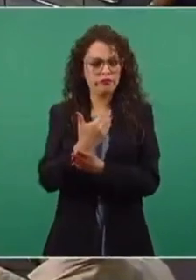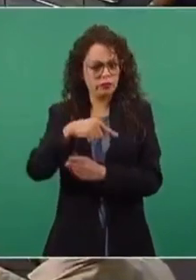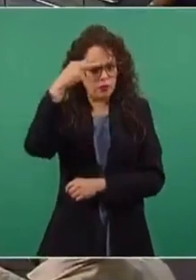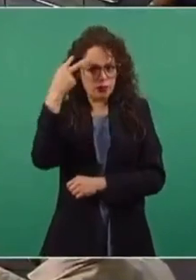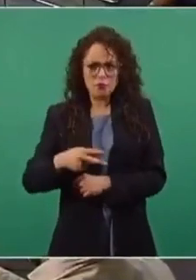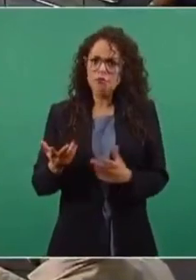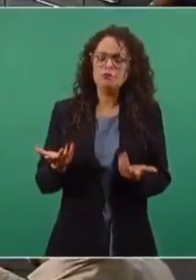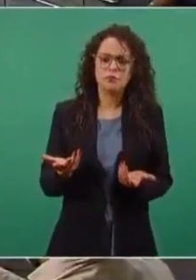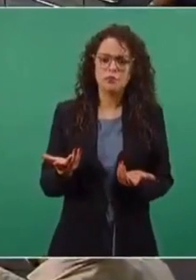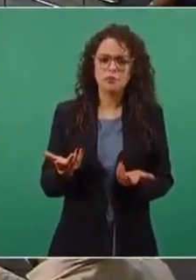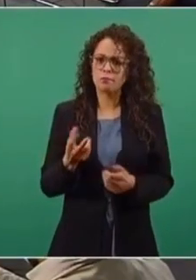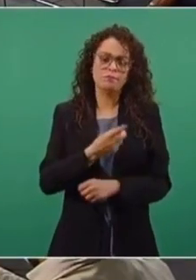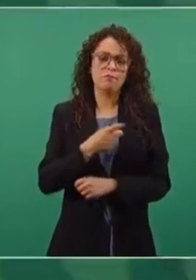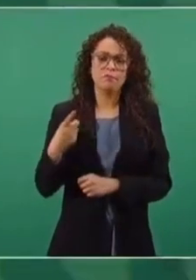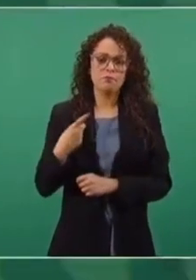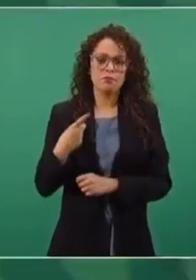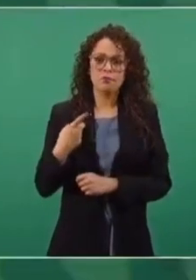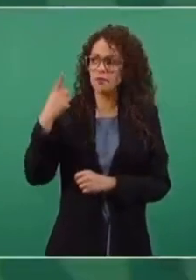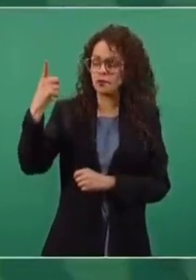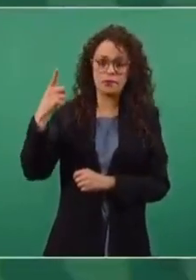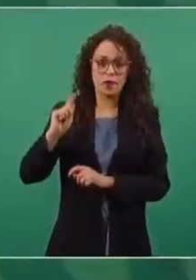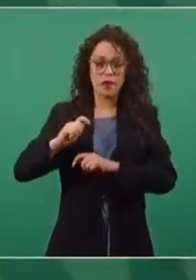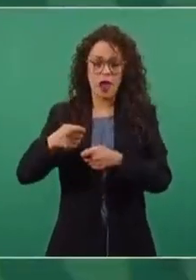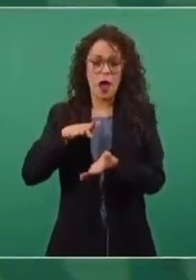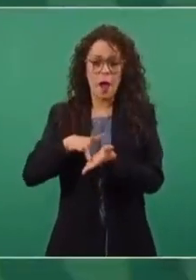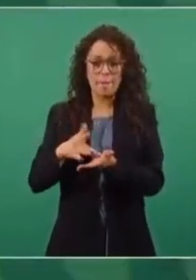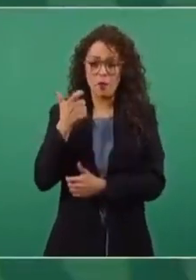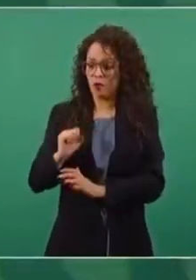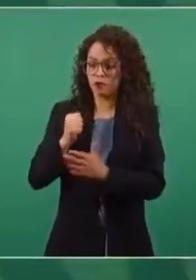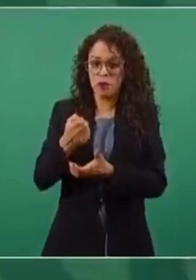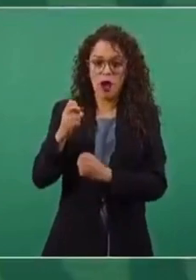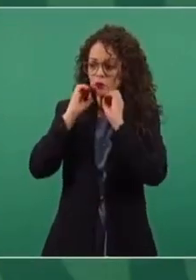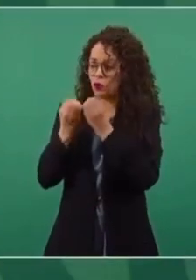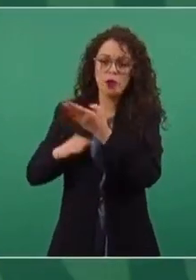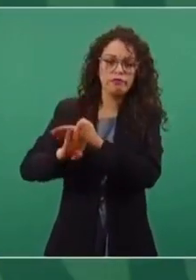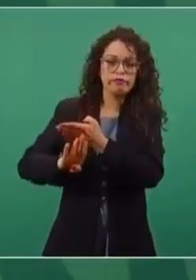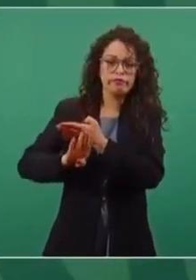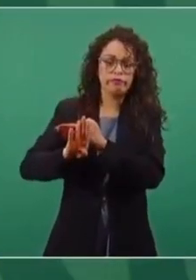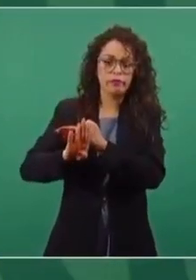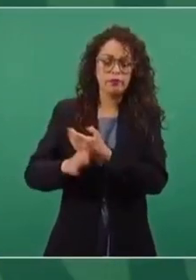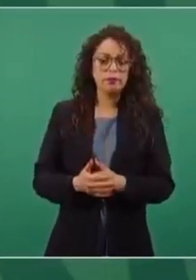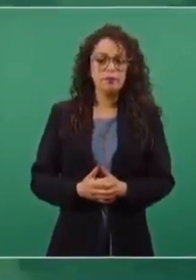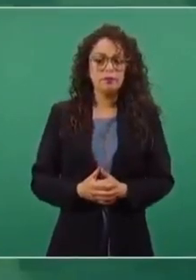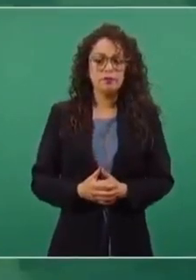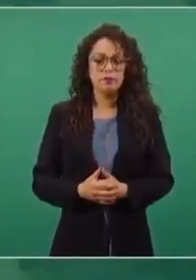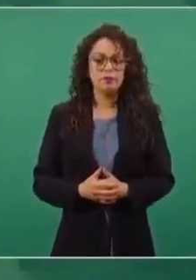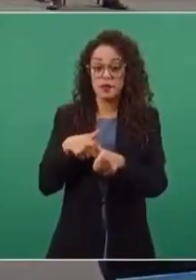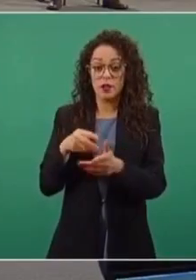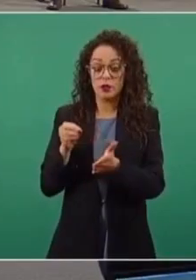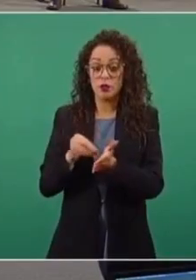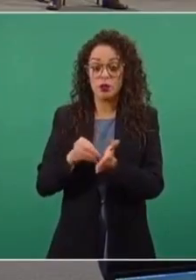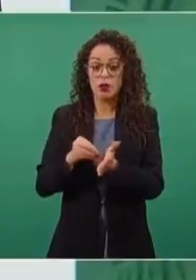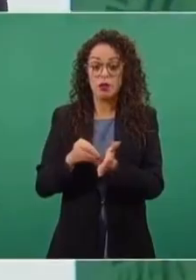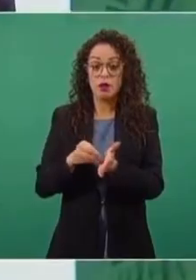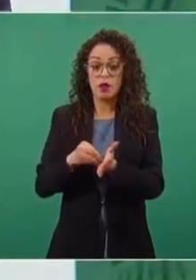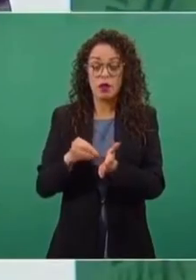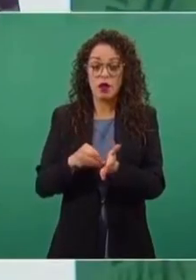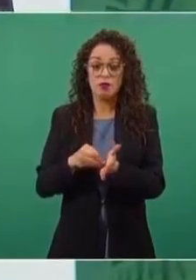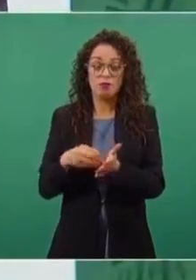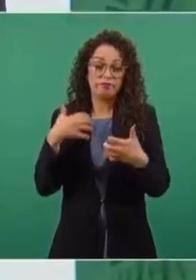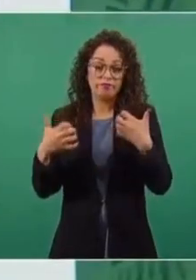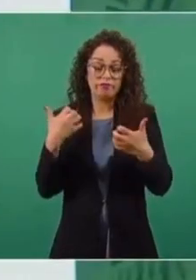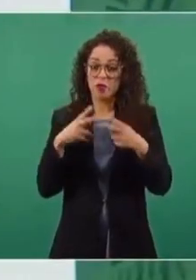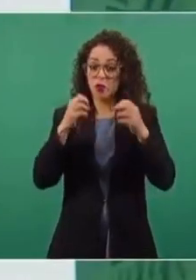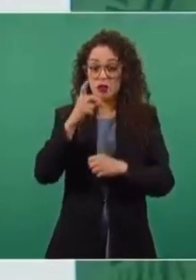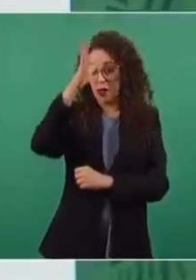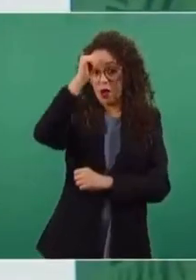si ellos se están financiando a estas organizaciones, sí lo vamos a hacer. Inconforme porque